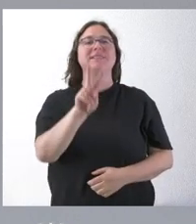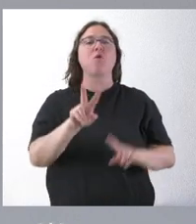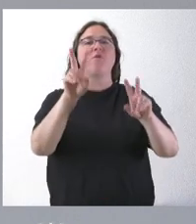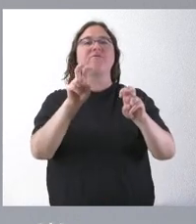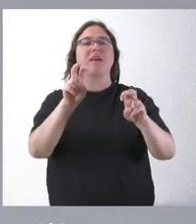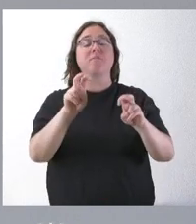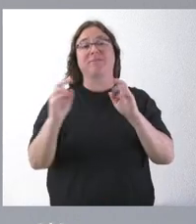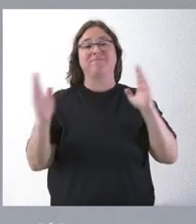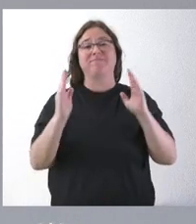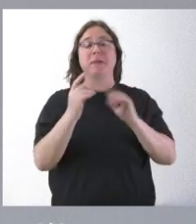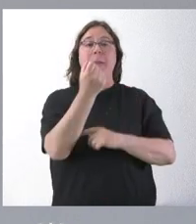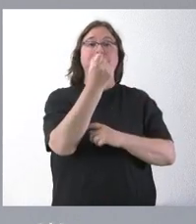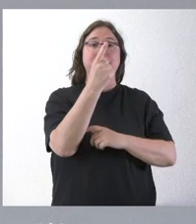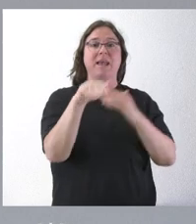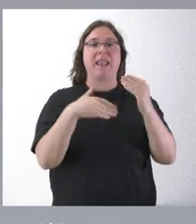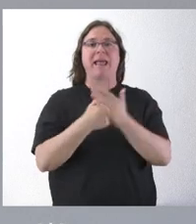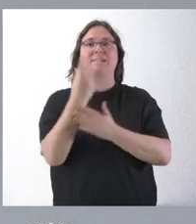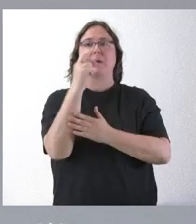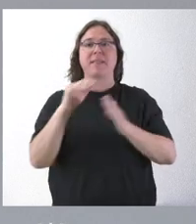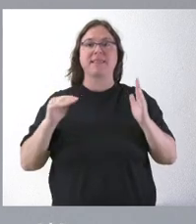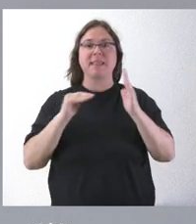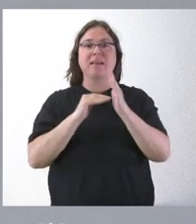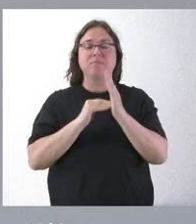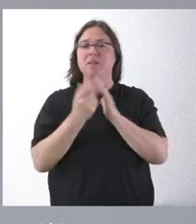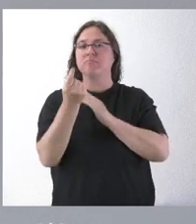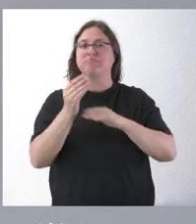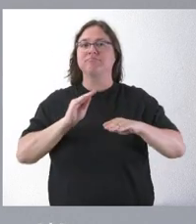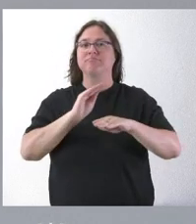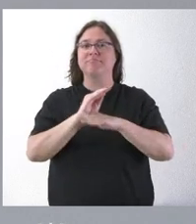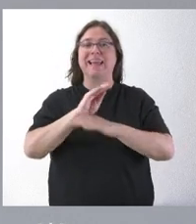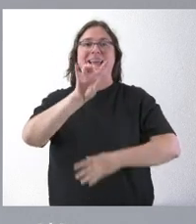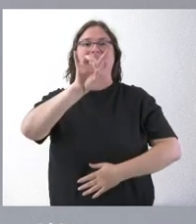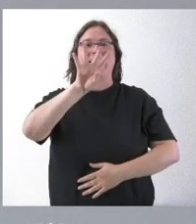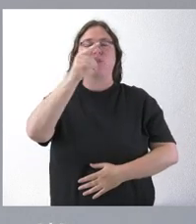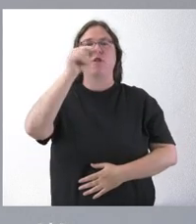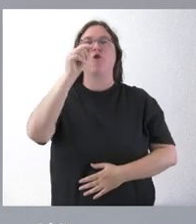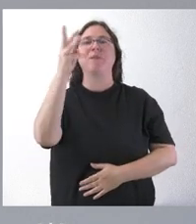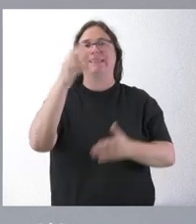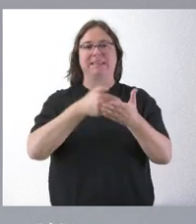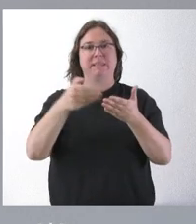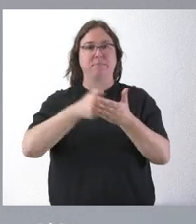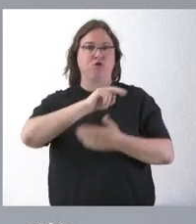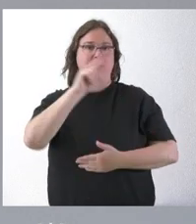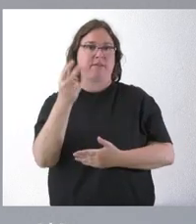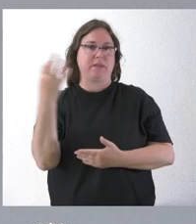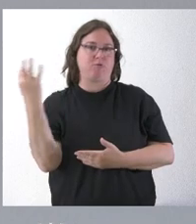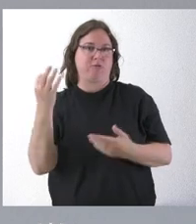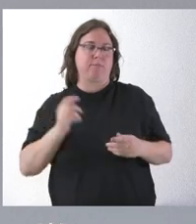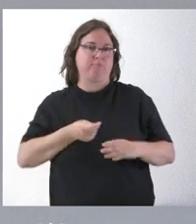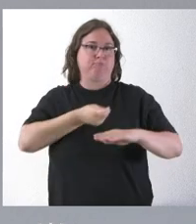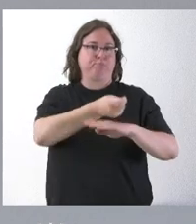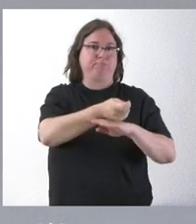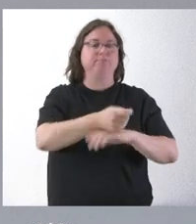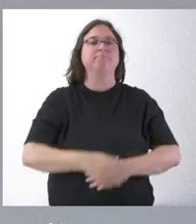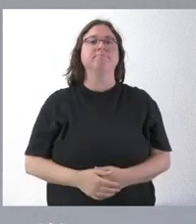1.000 a 20.000 habitantes, la cuantía que les corresponde es de 14,3 millones de euros. Este